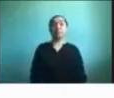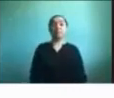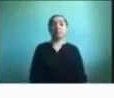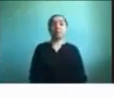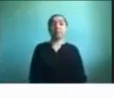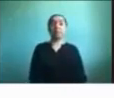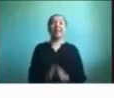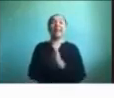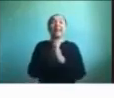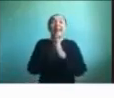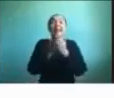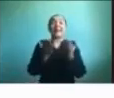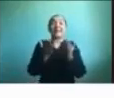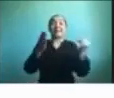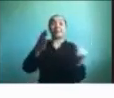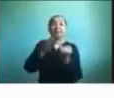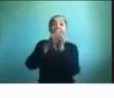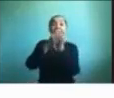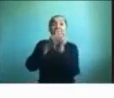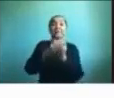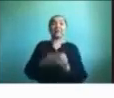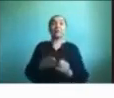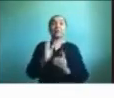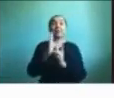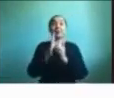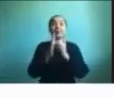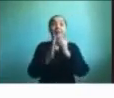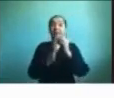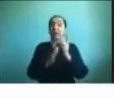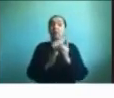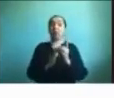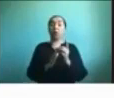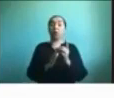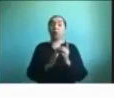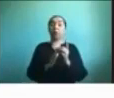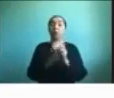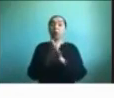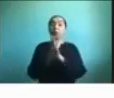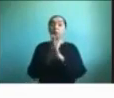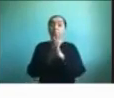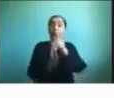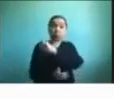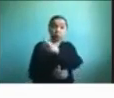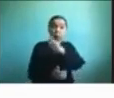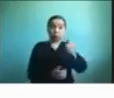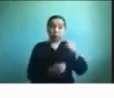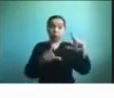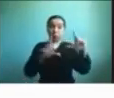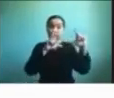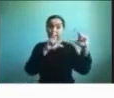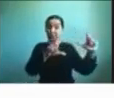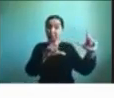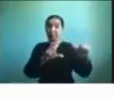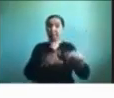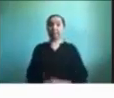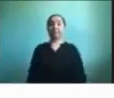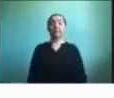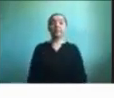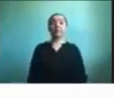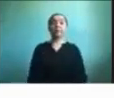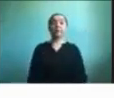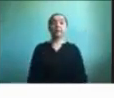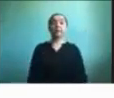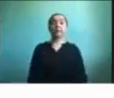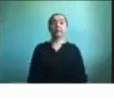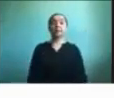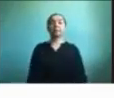inclusivos, hemos desarrollado todos los que se encuentran ahí en la diapositiva. ¿Cuál